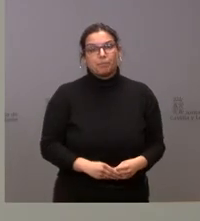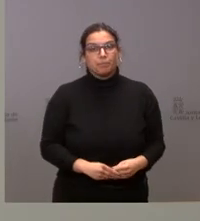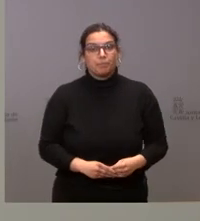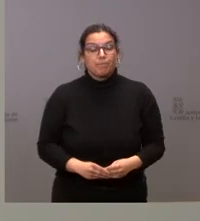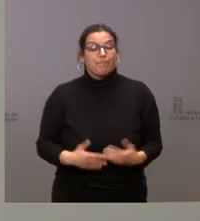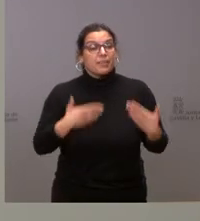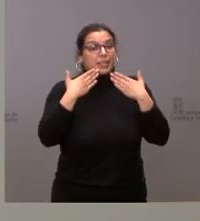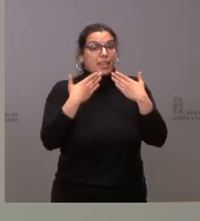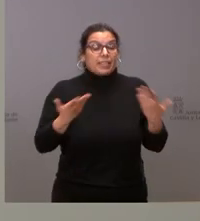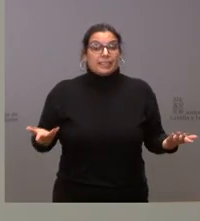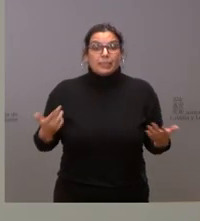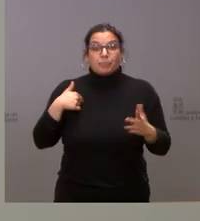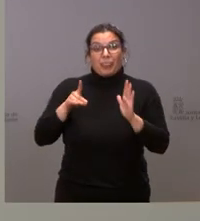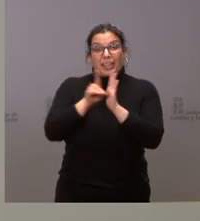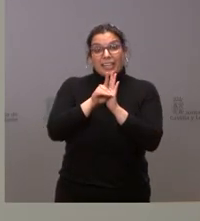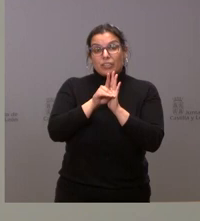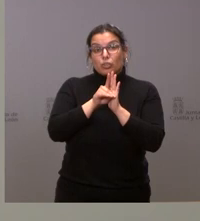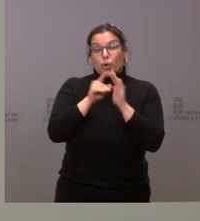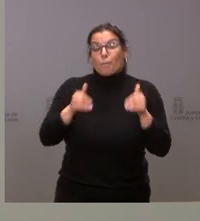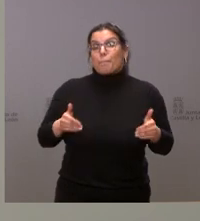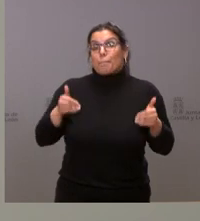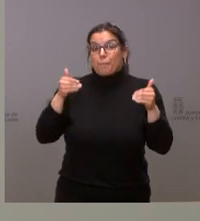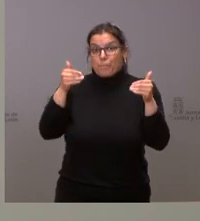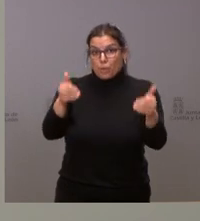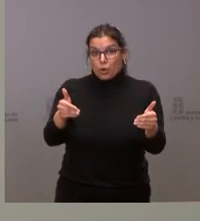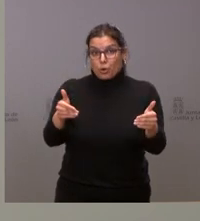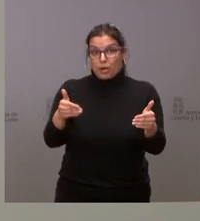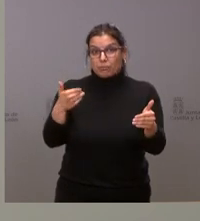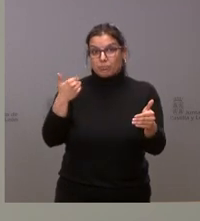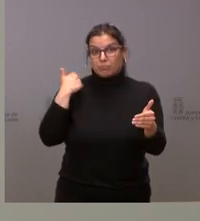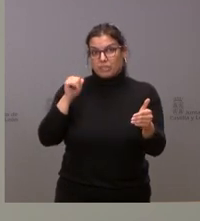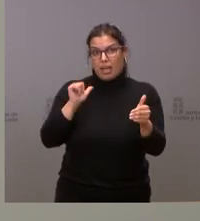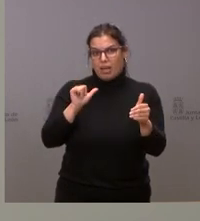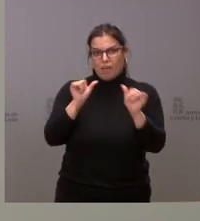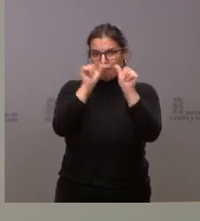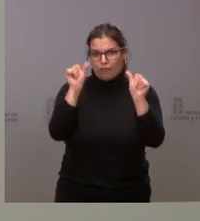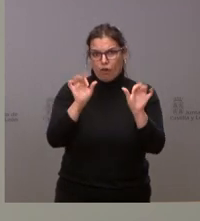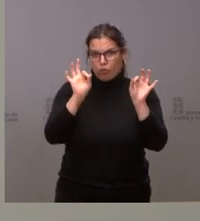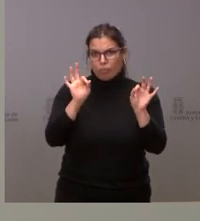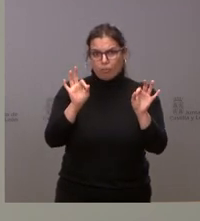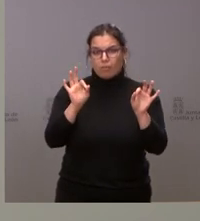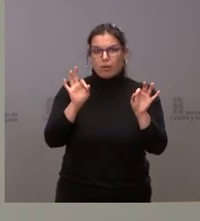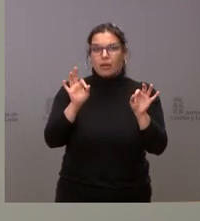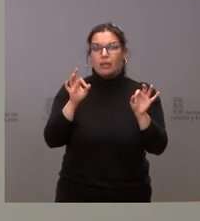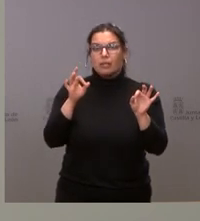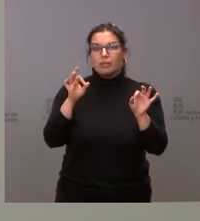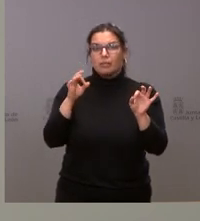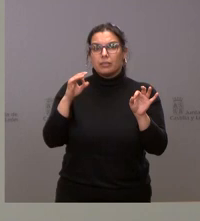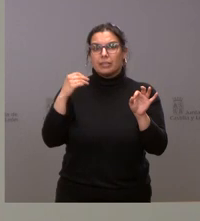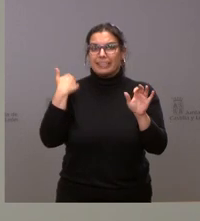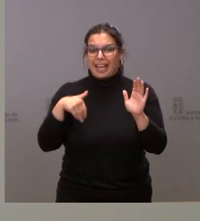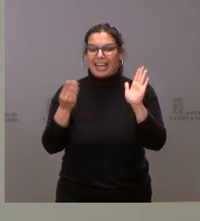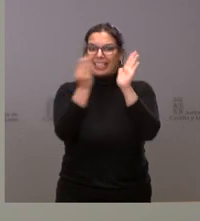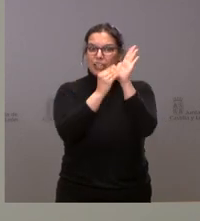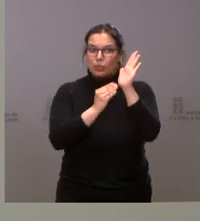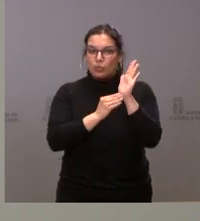Gracias. Bueno, el decreto de prórroga, tal y como estaba ya configurado desde el momento de su aprobación, ya incluía todos los instrumentos necesarios